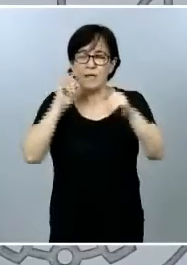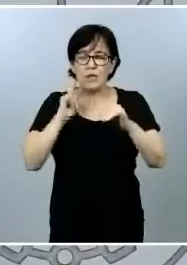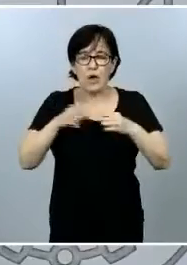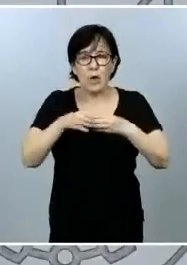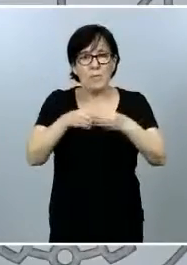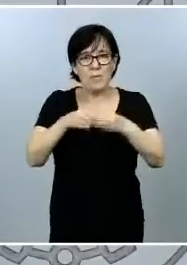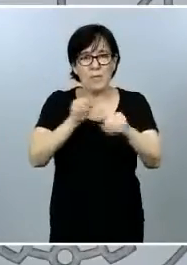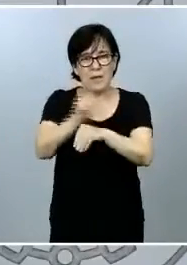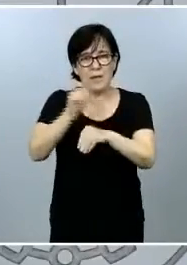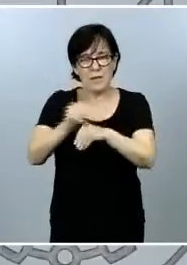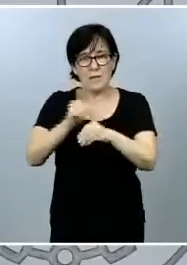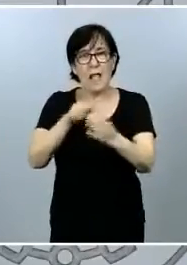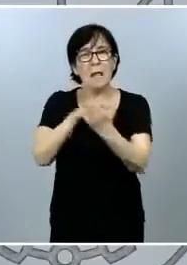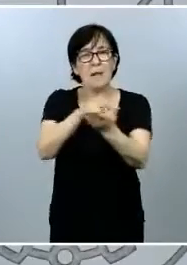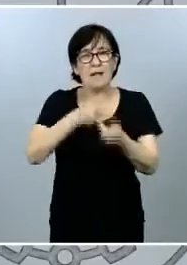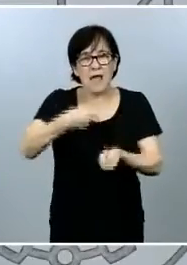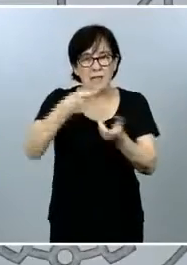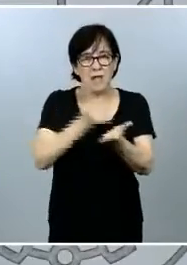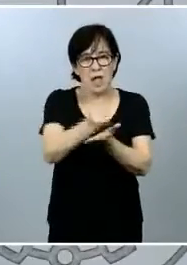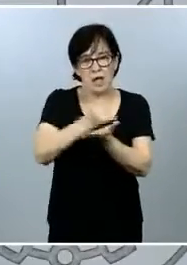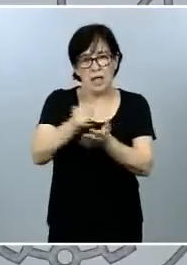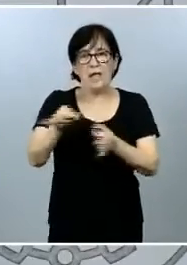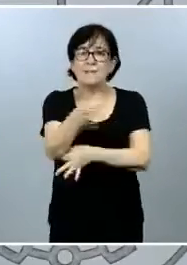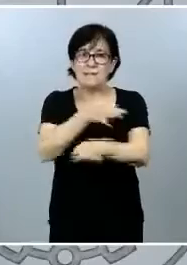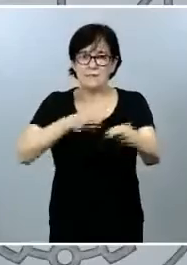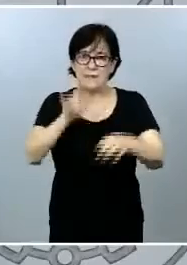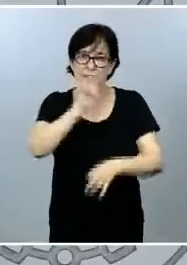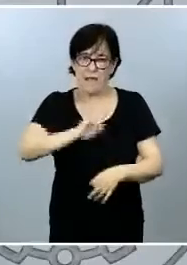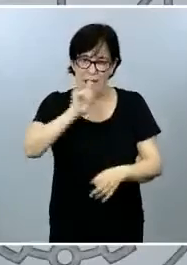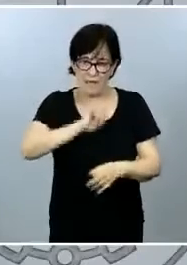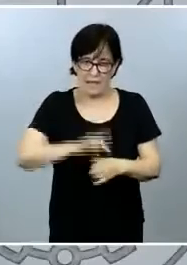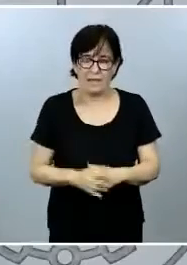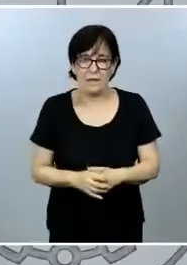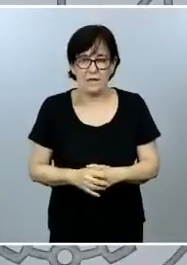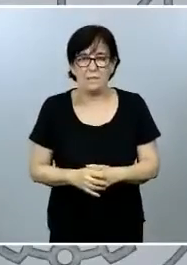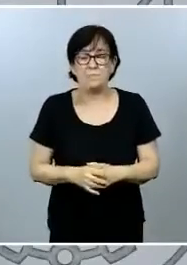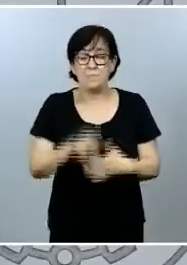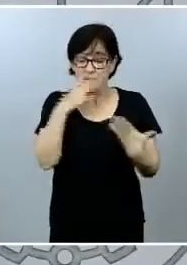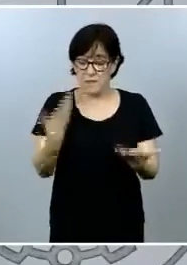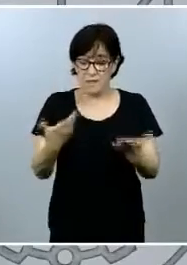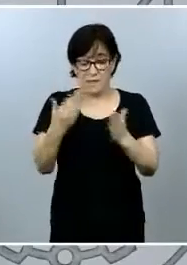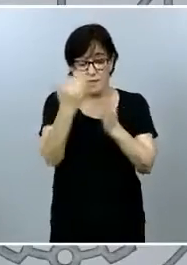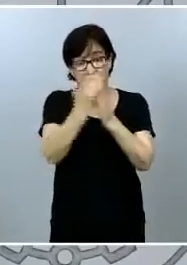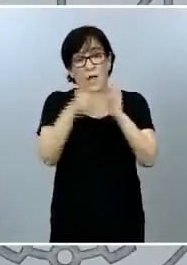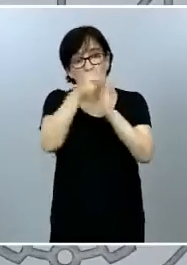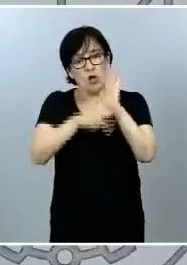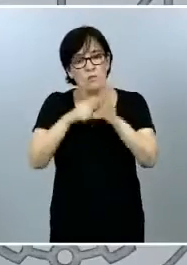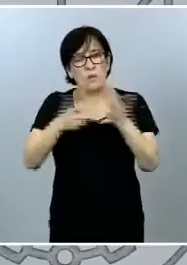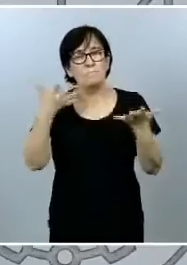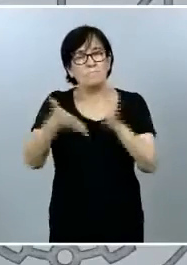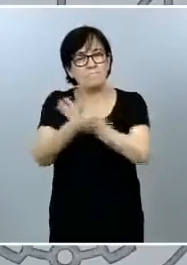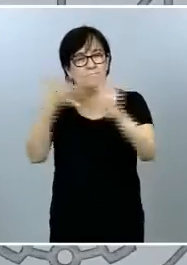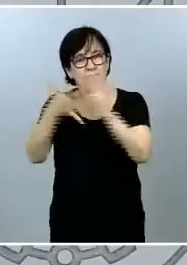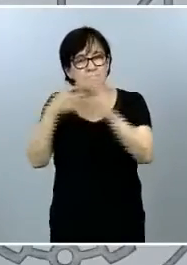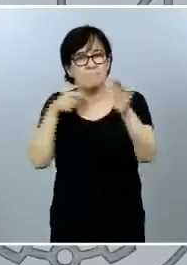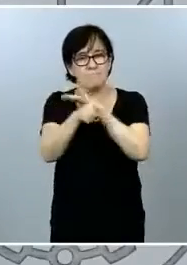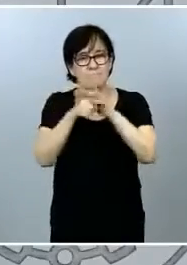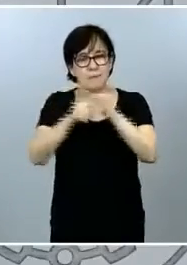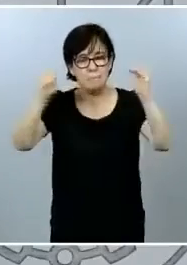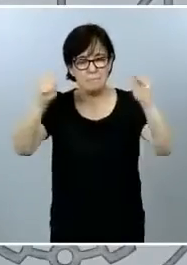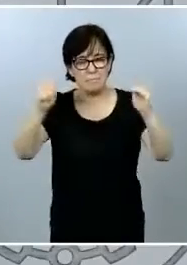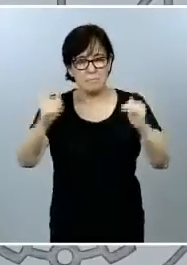mercancías agrícolas en las Islas Canarias. En términos generales, la norma trata de agilizar la gestión, reducir la carga